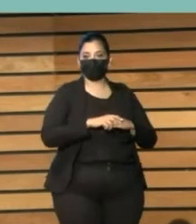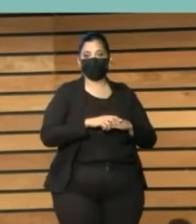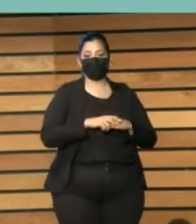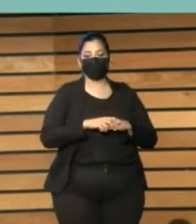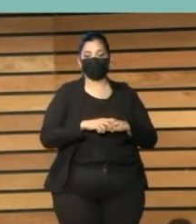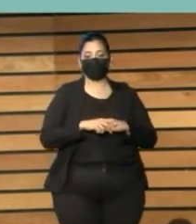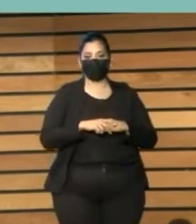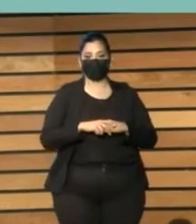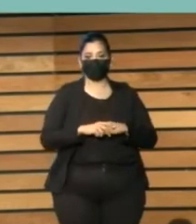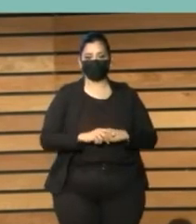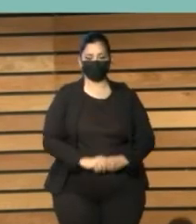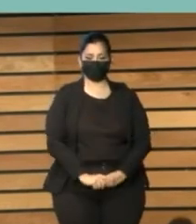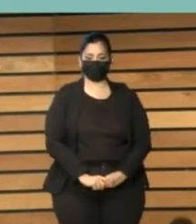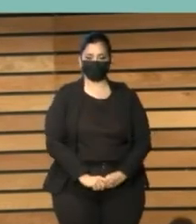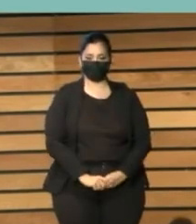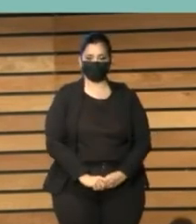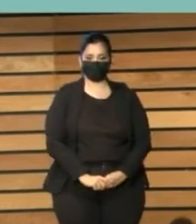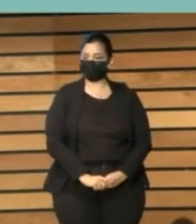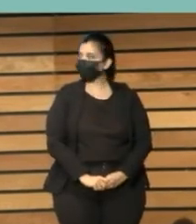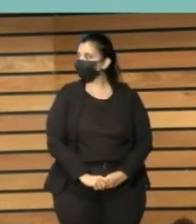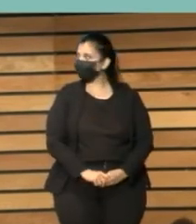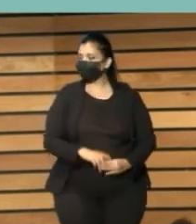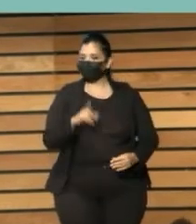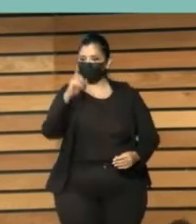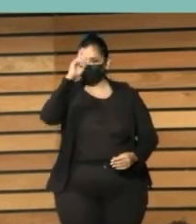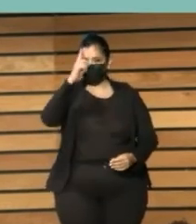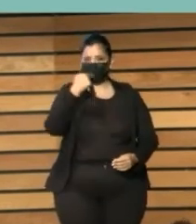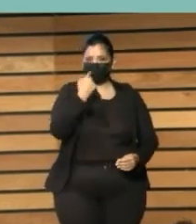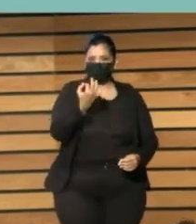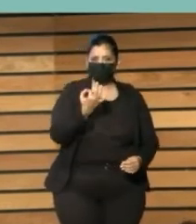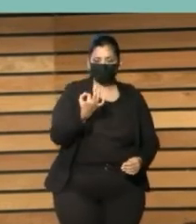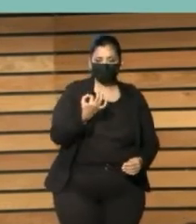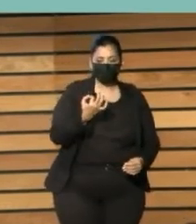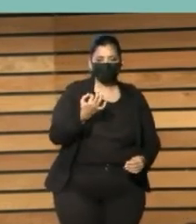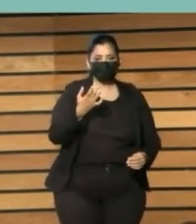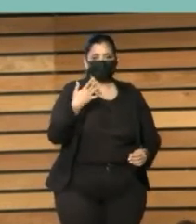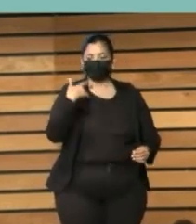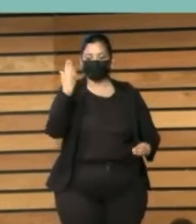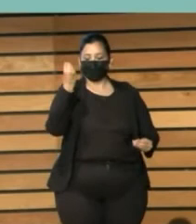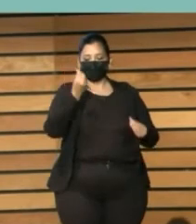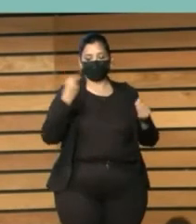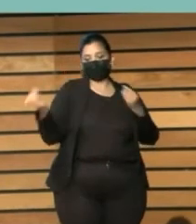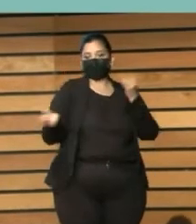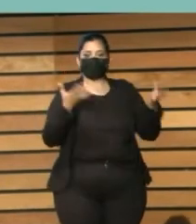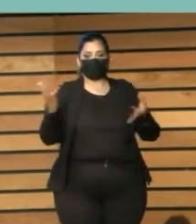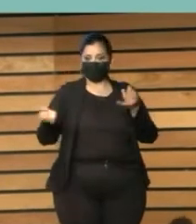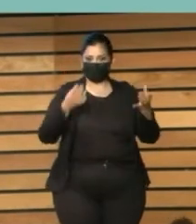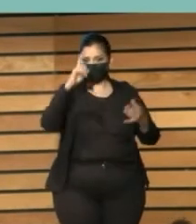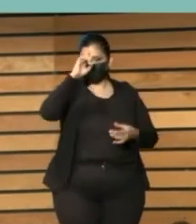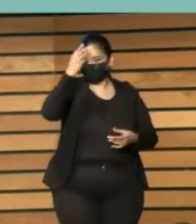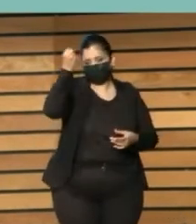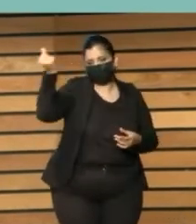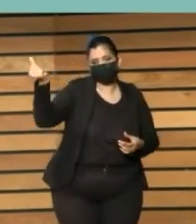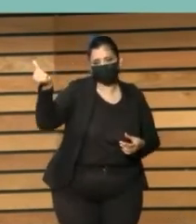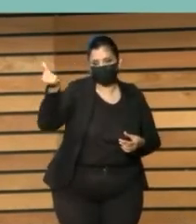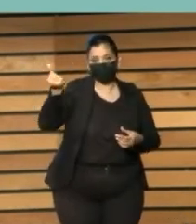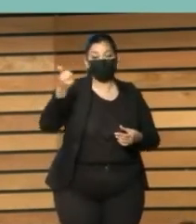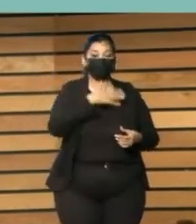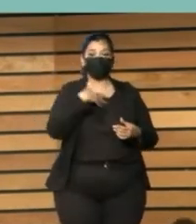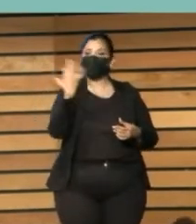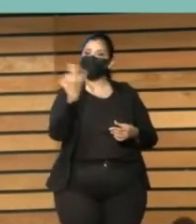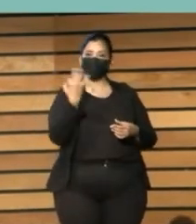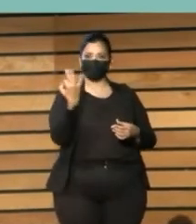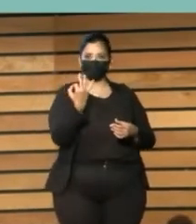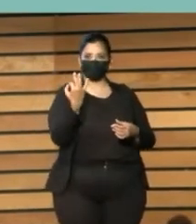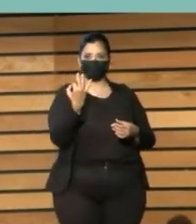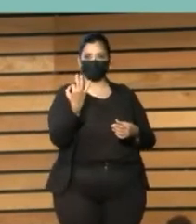no sé cómo lo llaman, dinámicas, no me acuerdo. Entonces, lo que queremos hacer